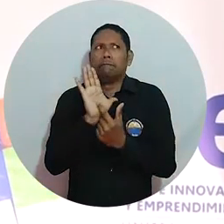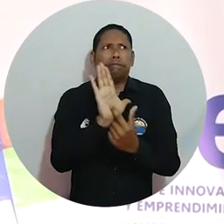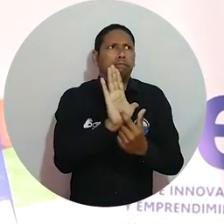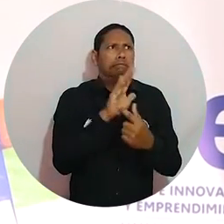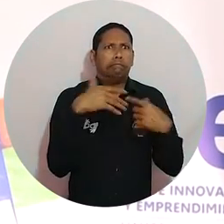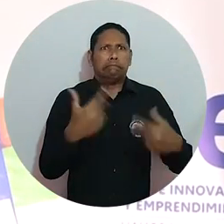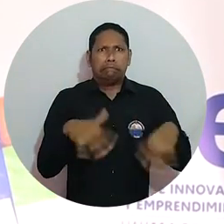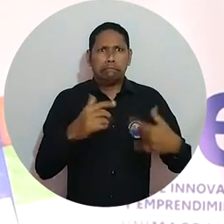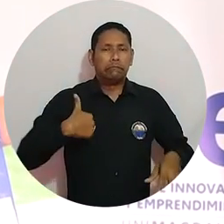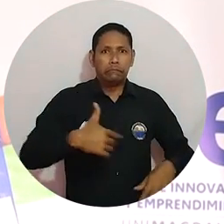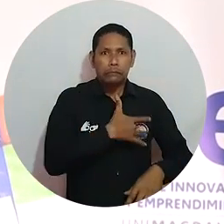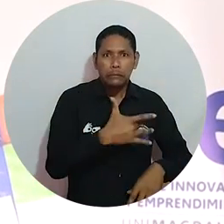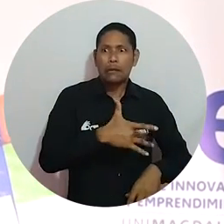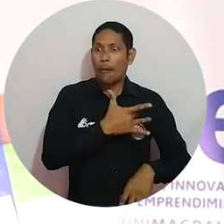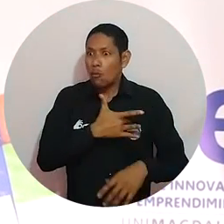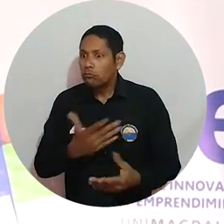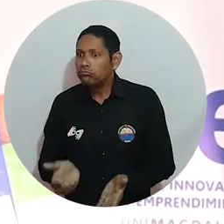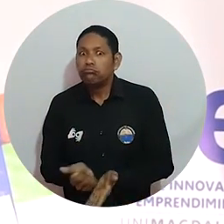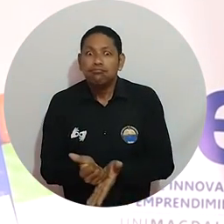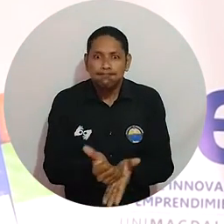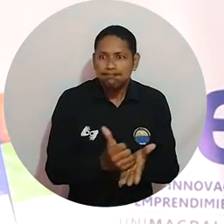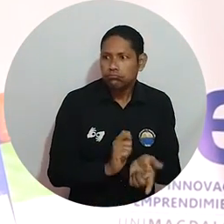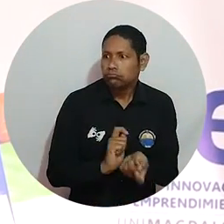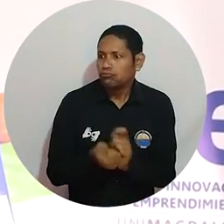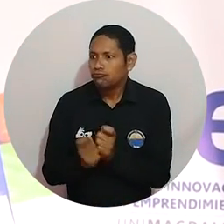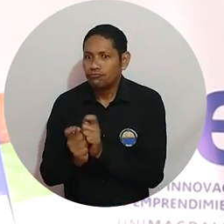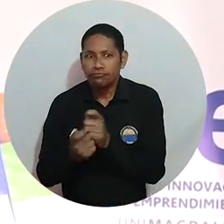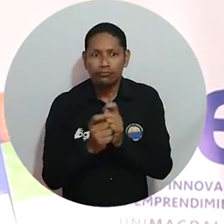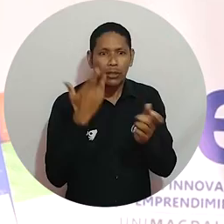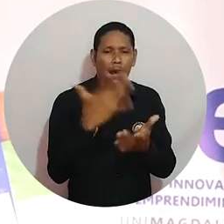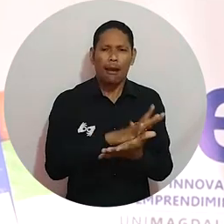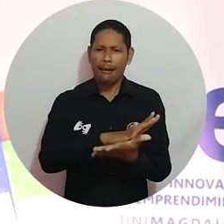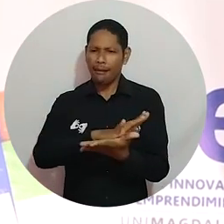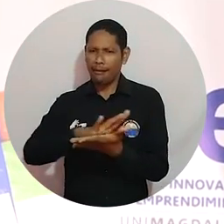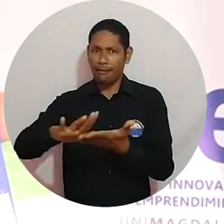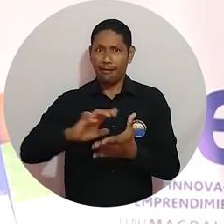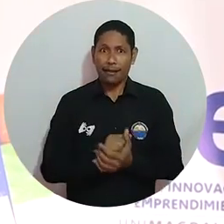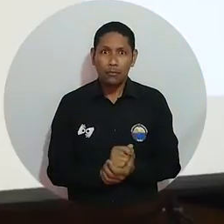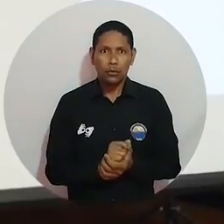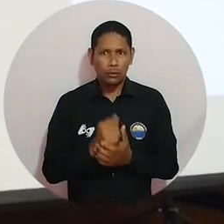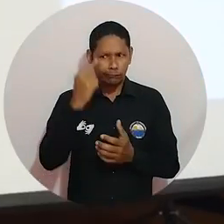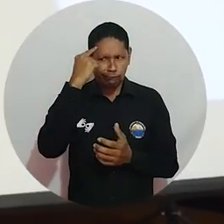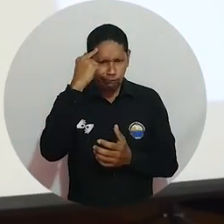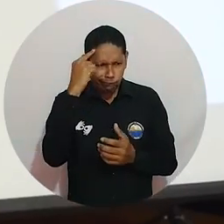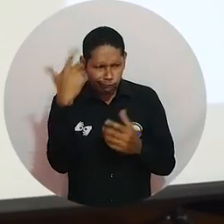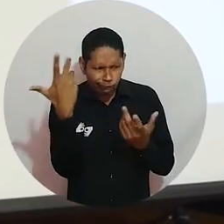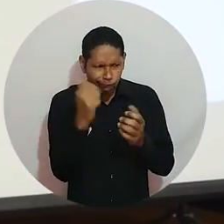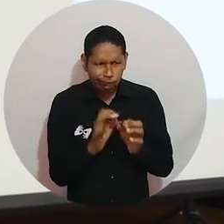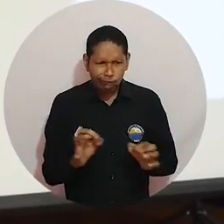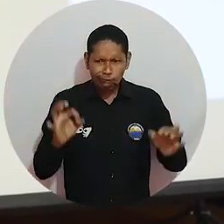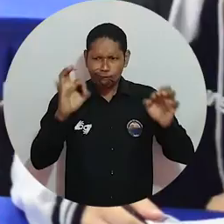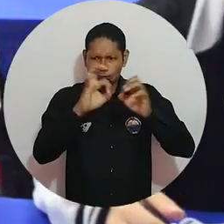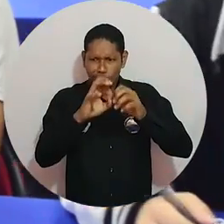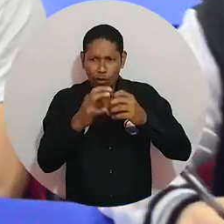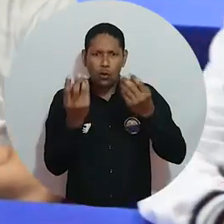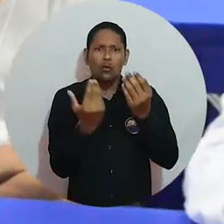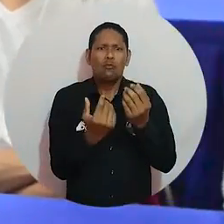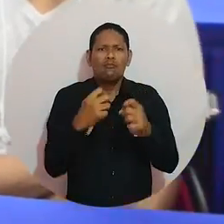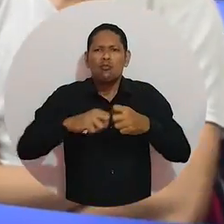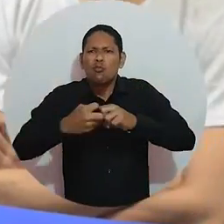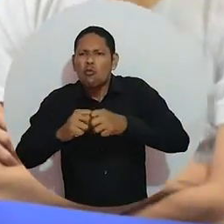que es palpable, que tenemos que estar impulsando el cambio hacia una transición limpia. Entonces cogimos y